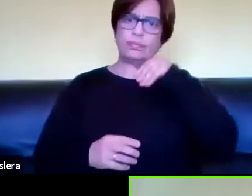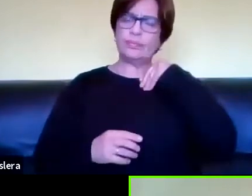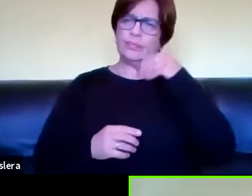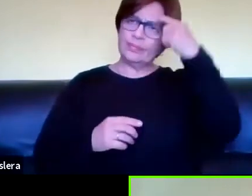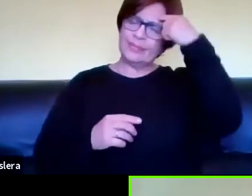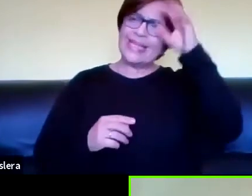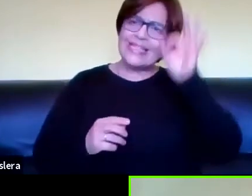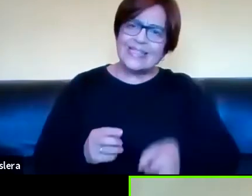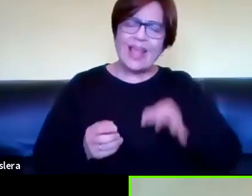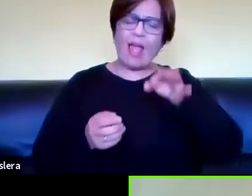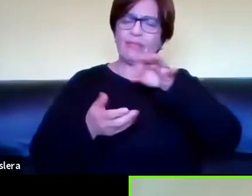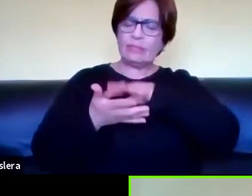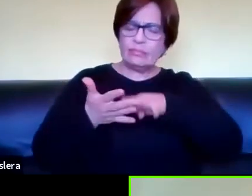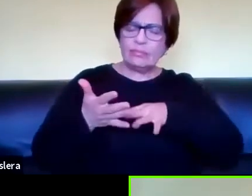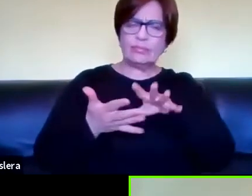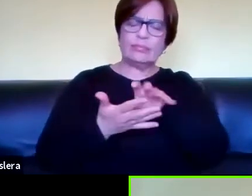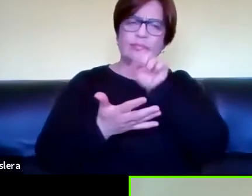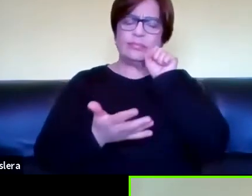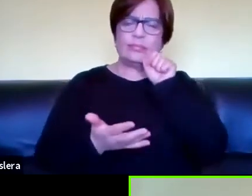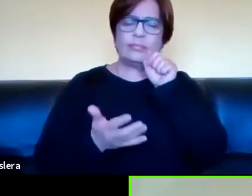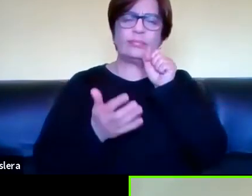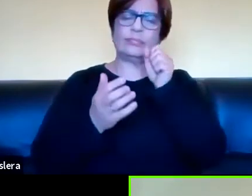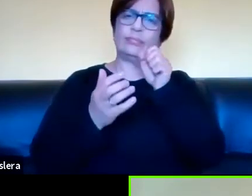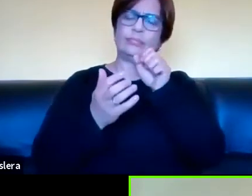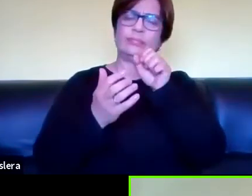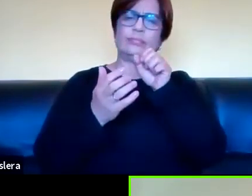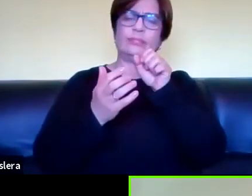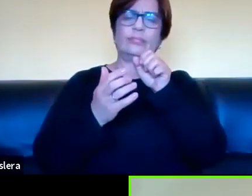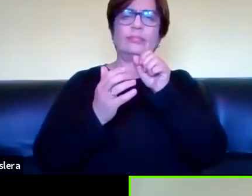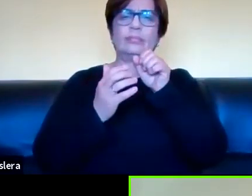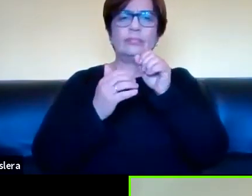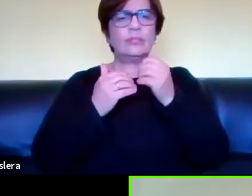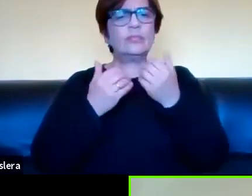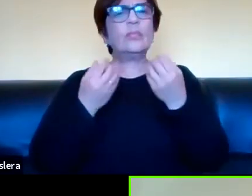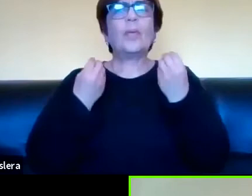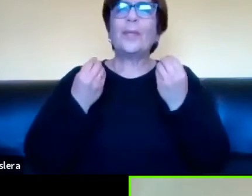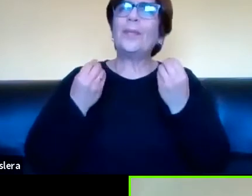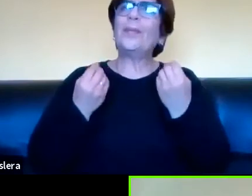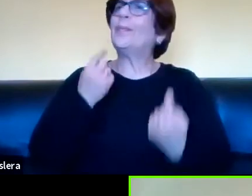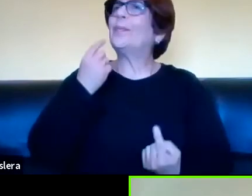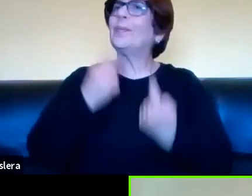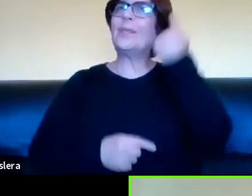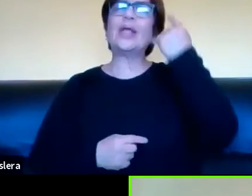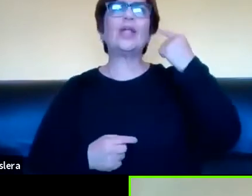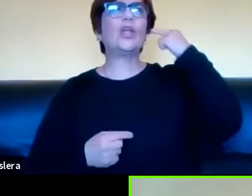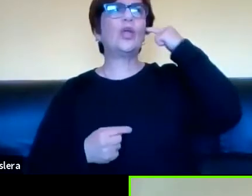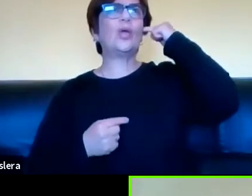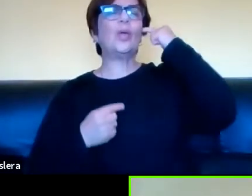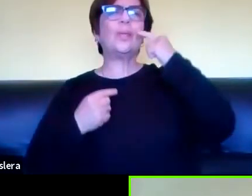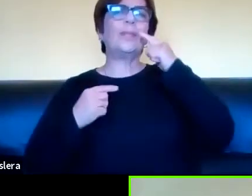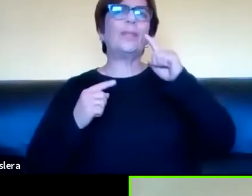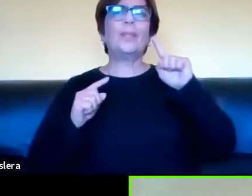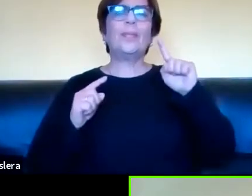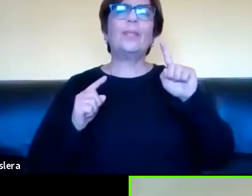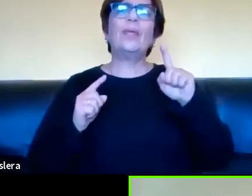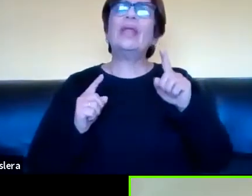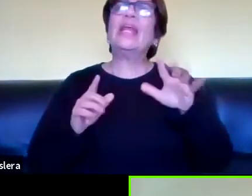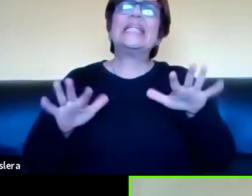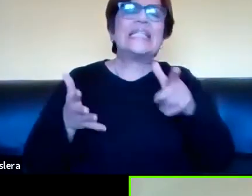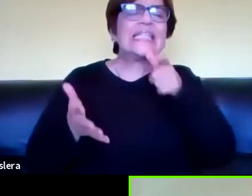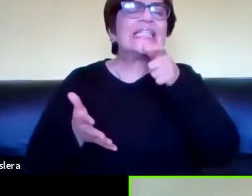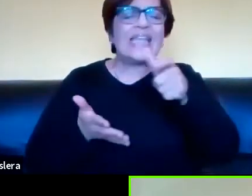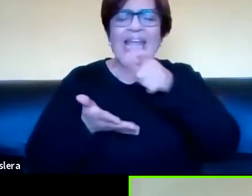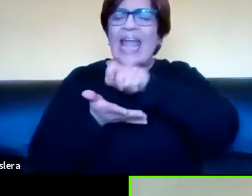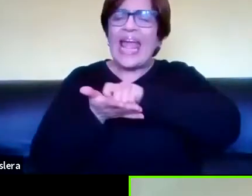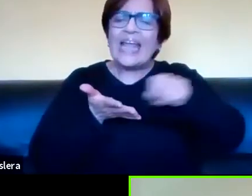que, a mí me parece que lo primero que uno se tiene que preguntar, como Andrea ya colocó, es la, bueno, ¿qué es la escritura?